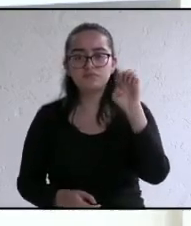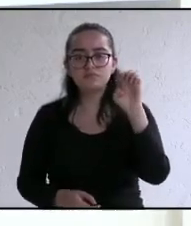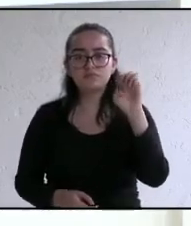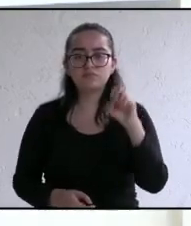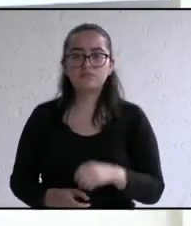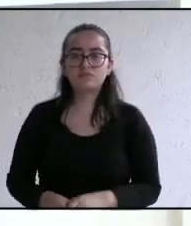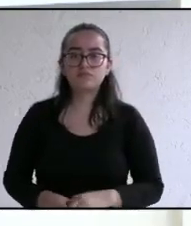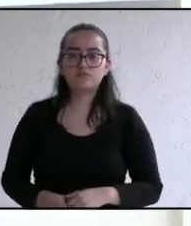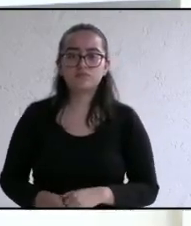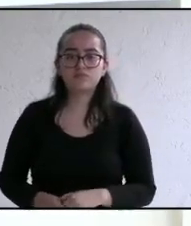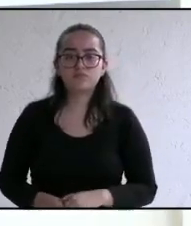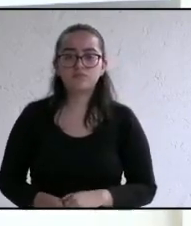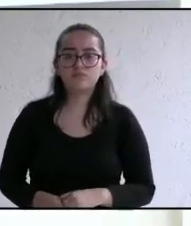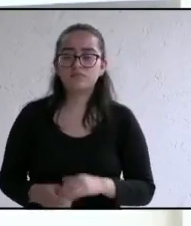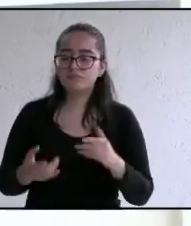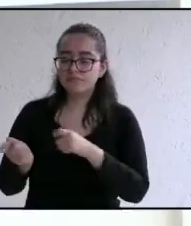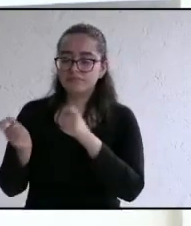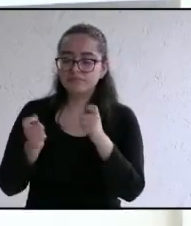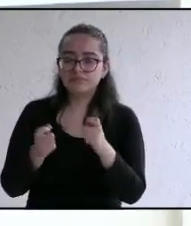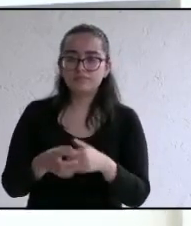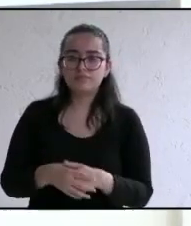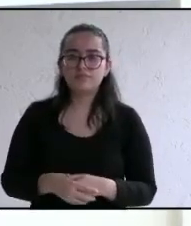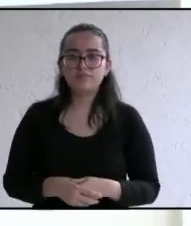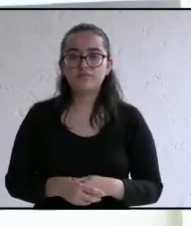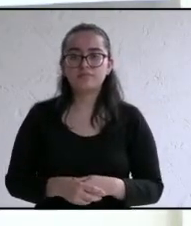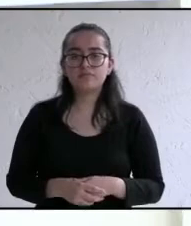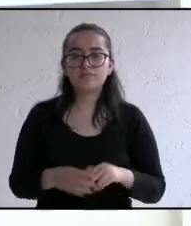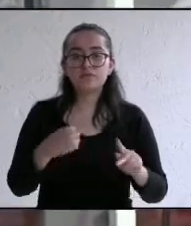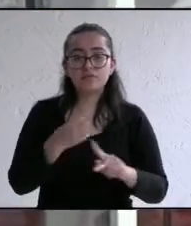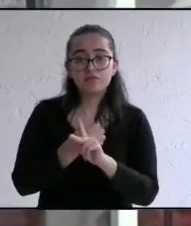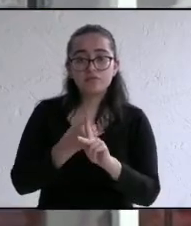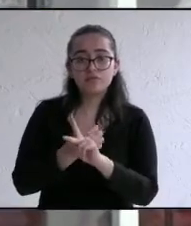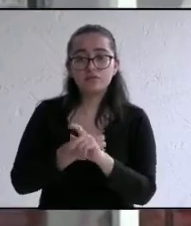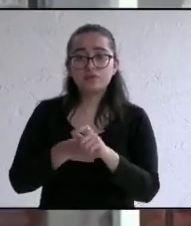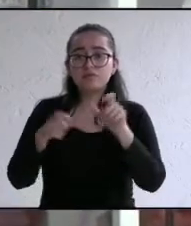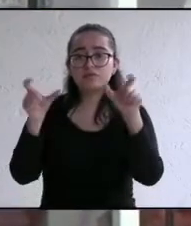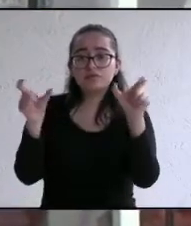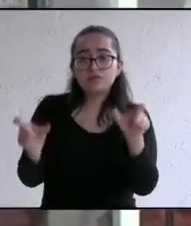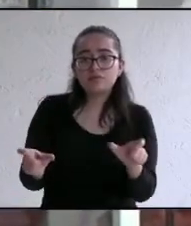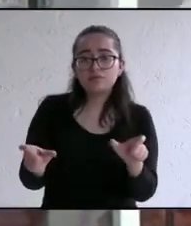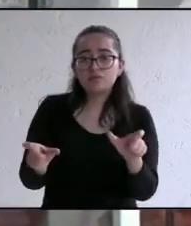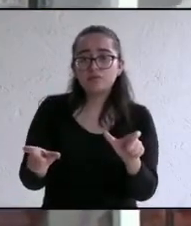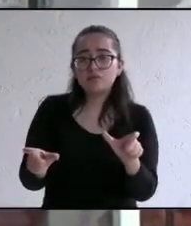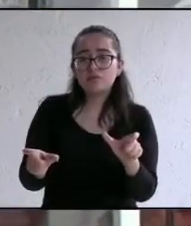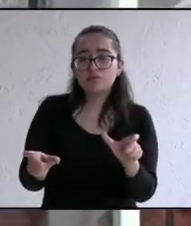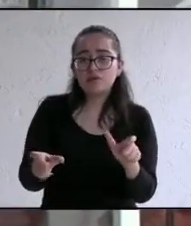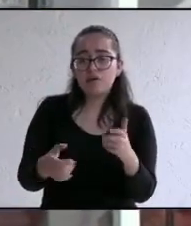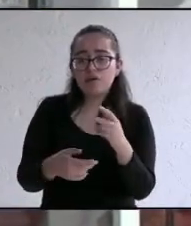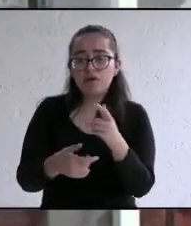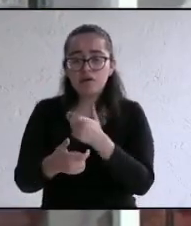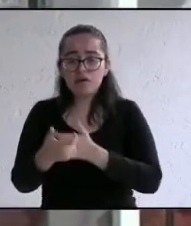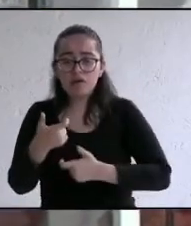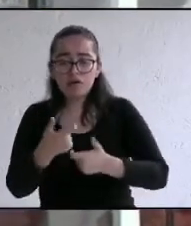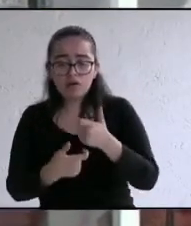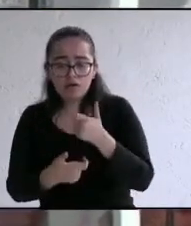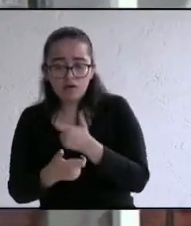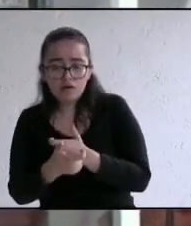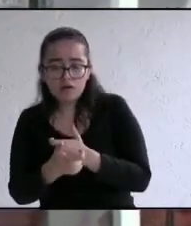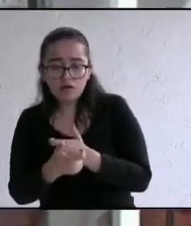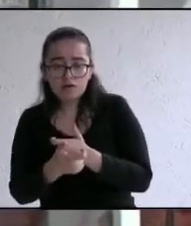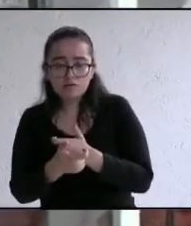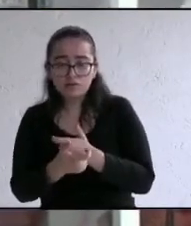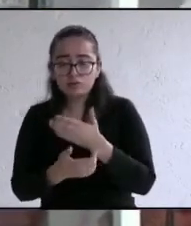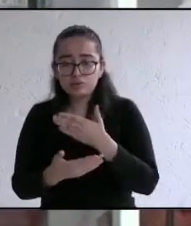Utrera López adelante candidato los problemas de seguridad los problemas de desarrollo económico y los problemas en el